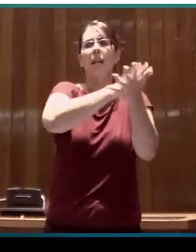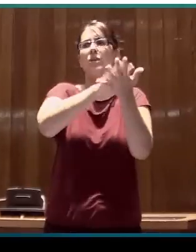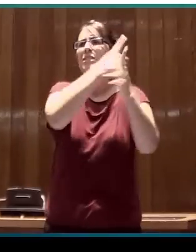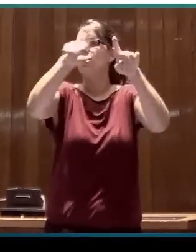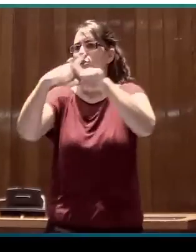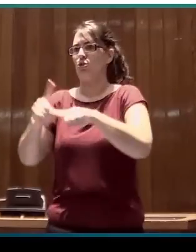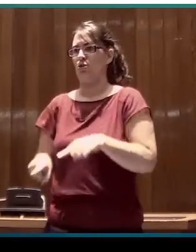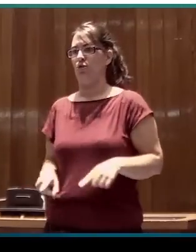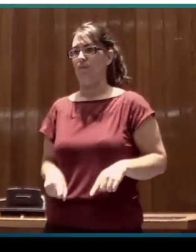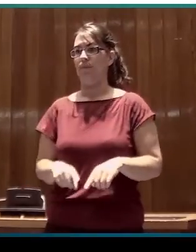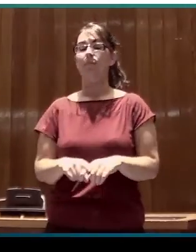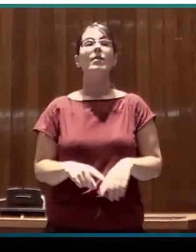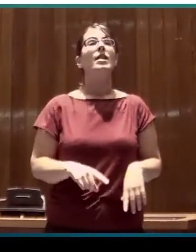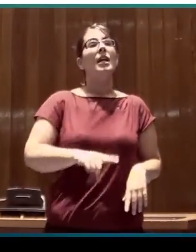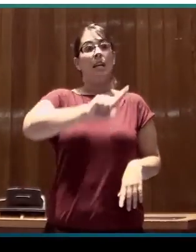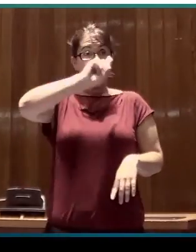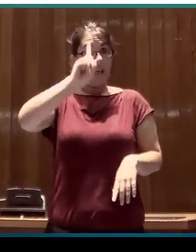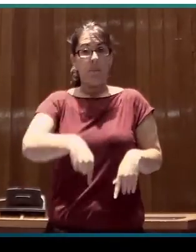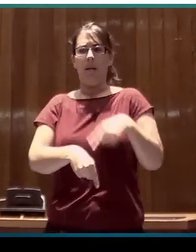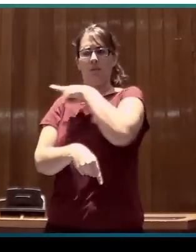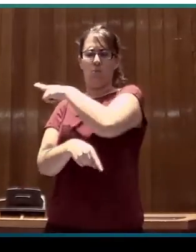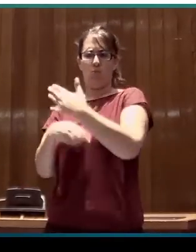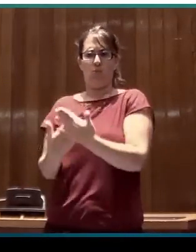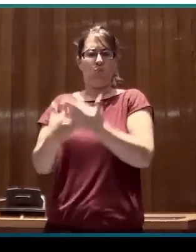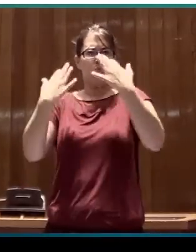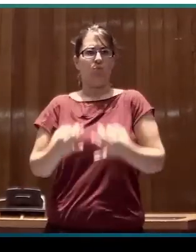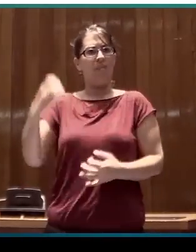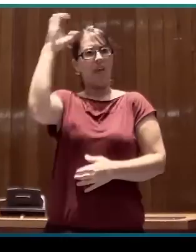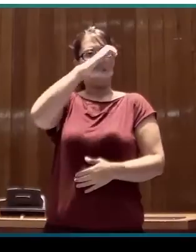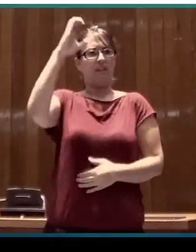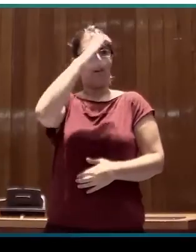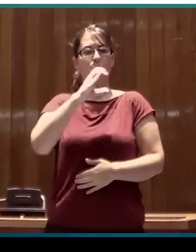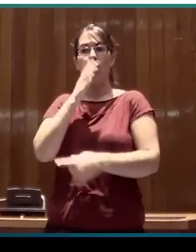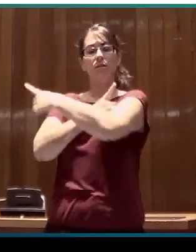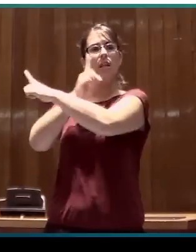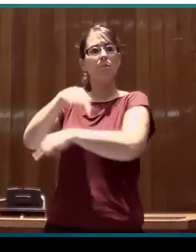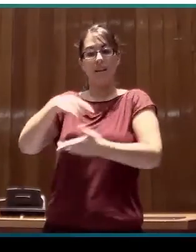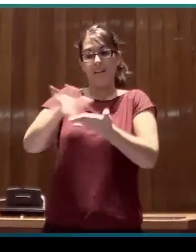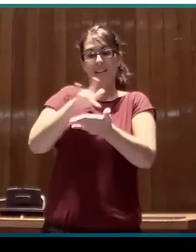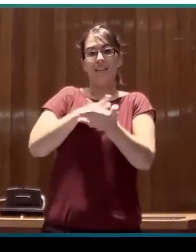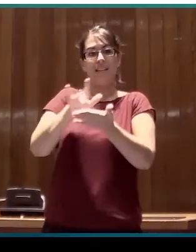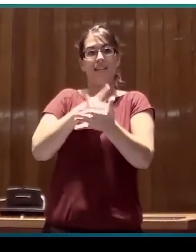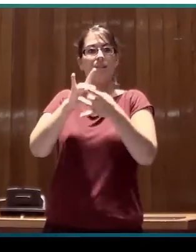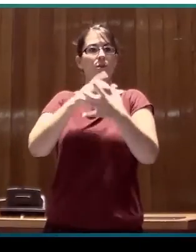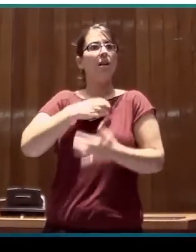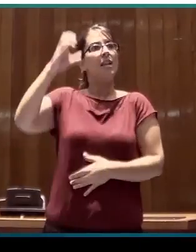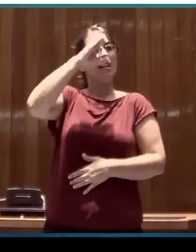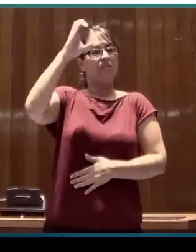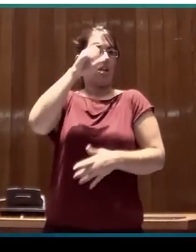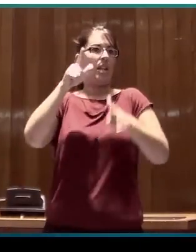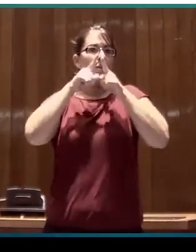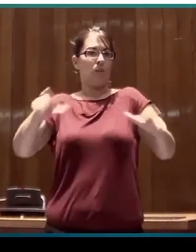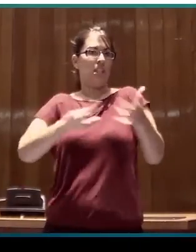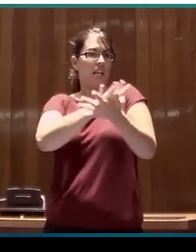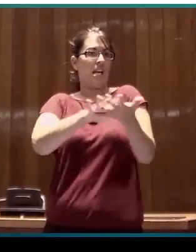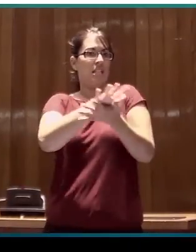dimensión de su proyección científico-institucional es que es coeditor de la revista Sign Language and Linguistics, lengua